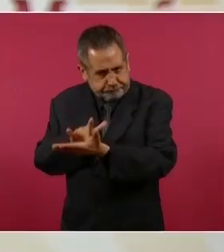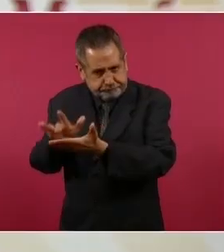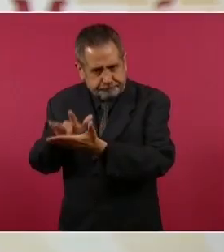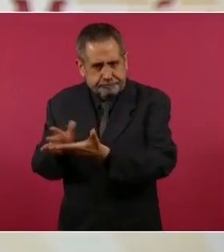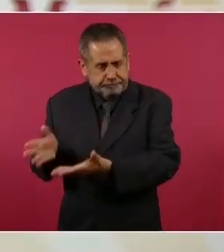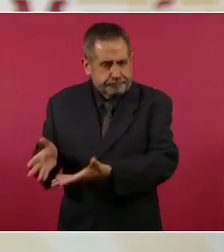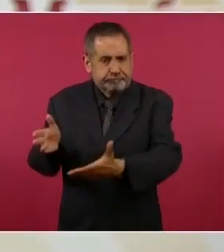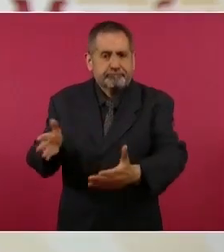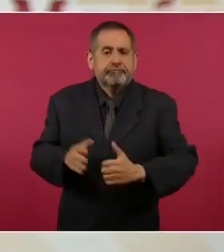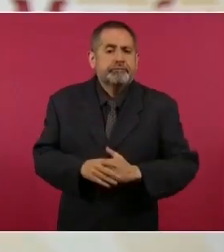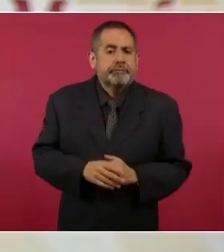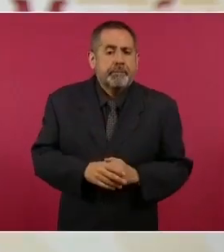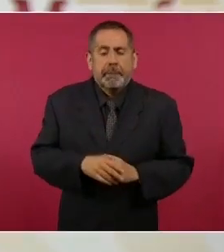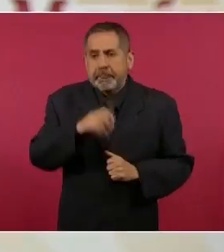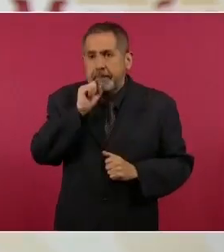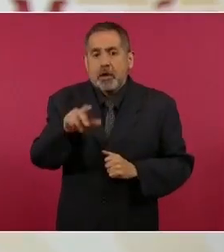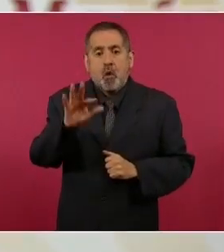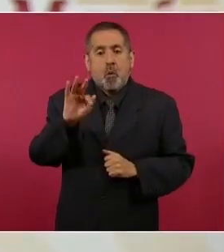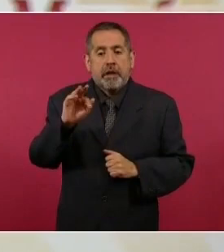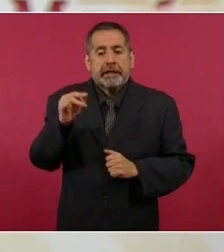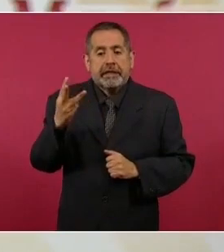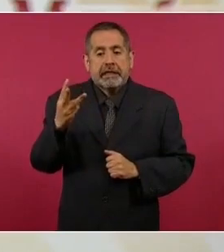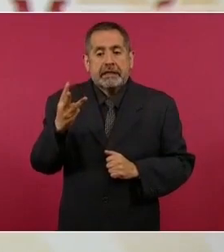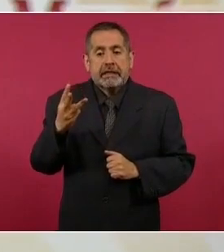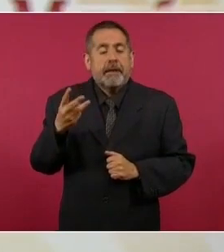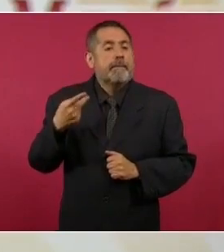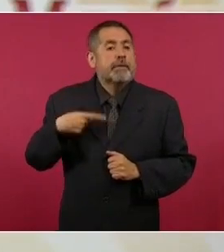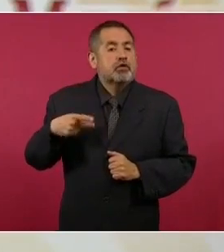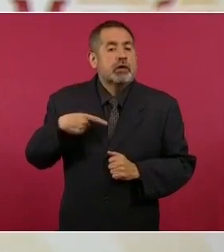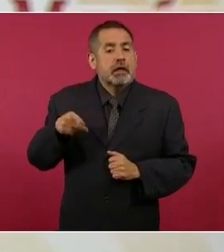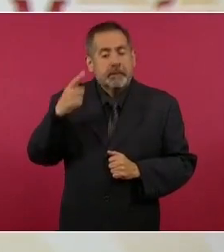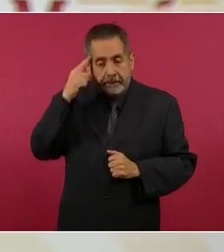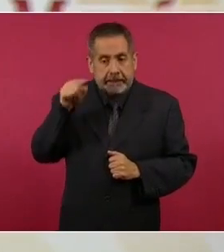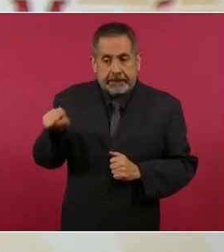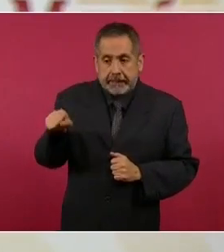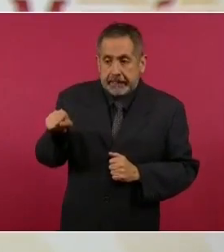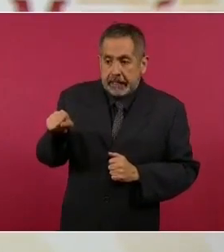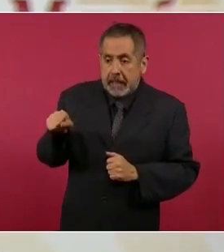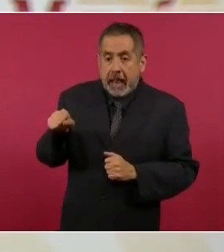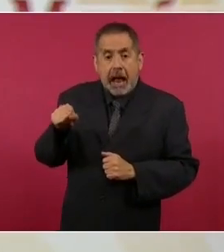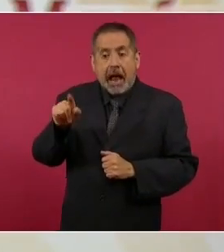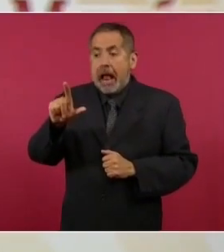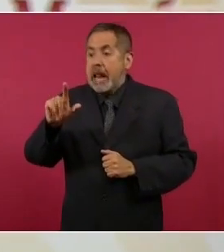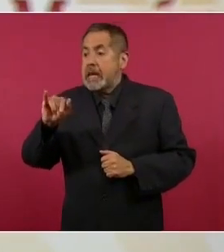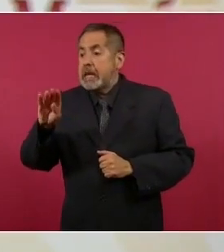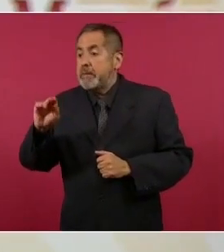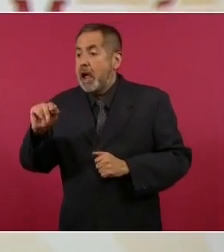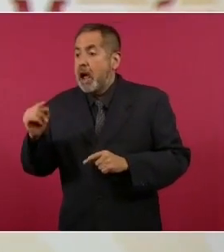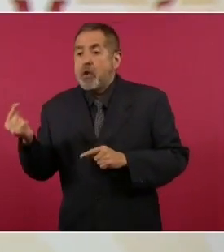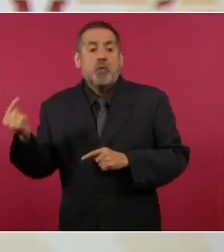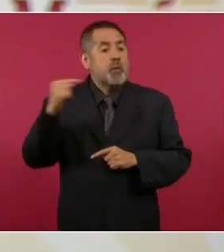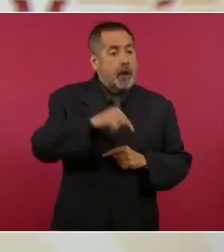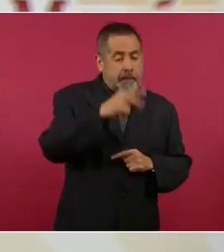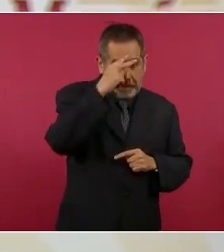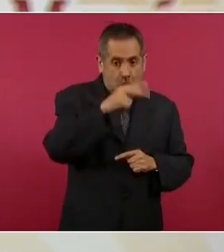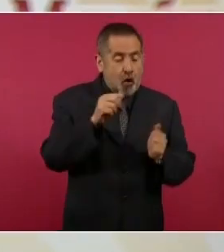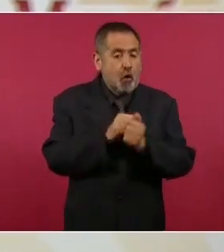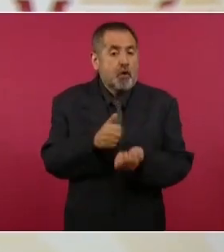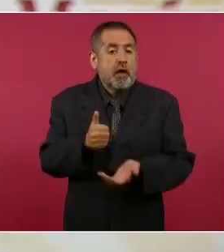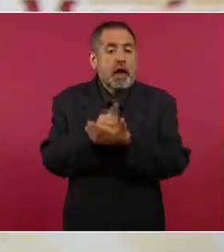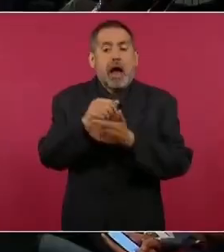Se apoyó a 43 personas para regresar de Lima a México con apoyo de Aeroméxico.